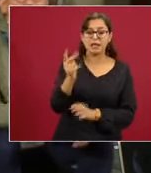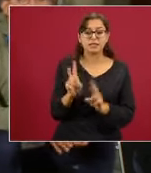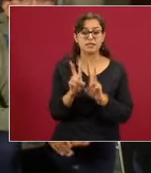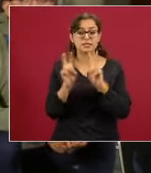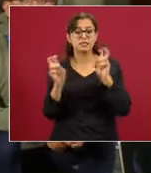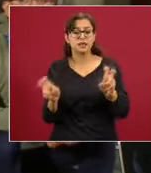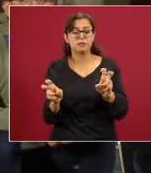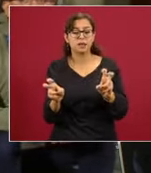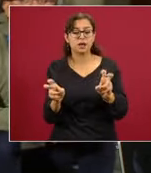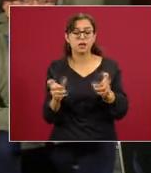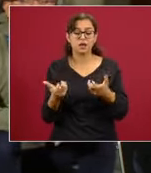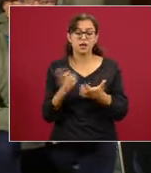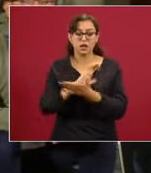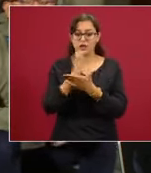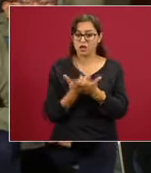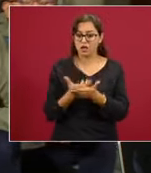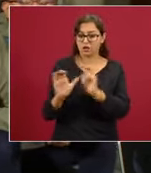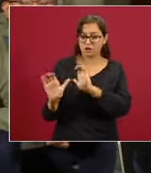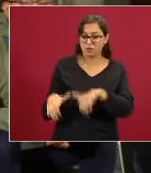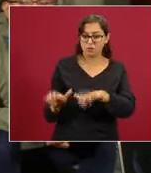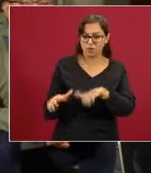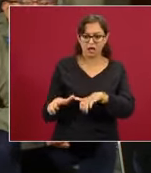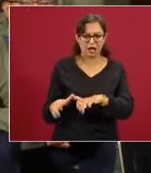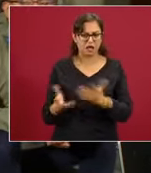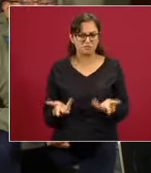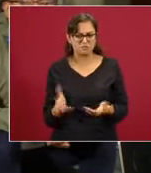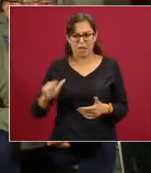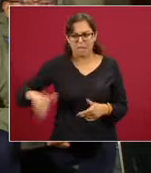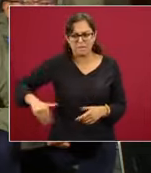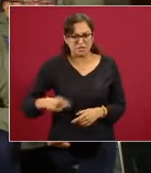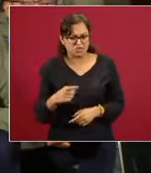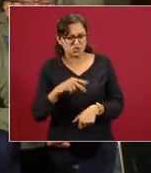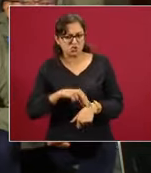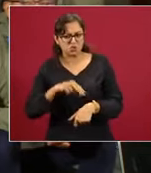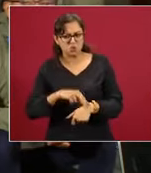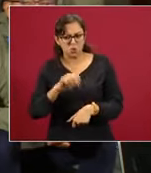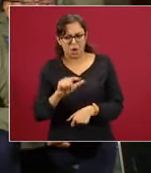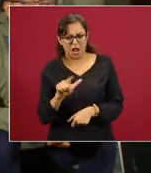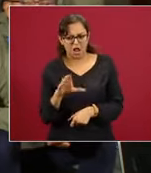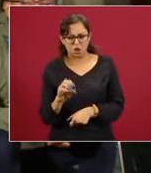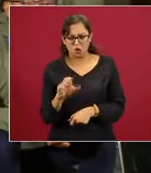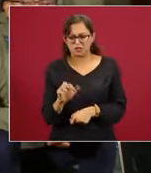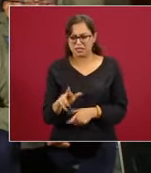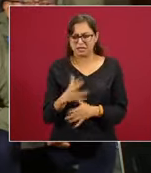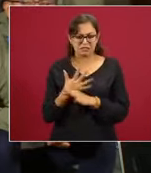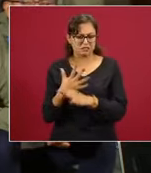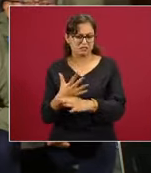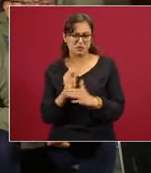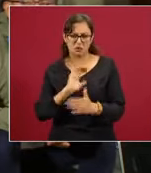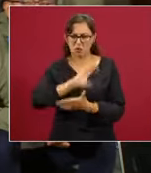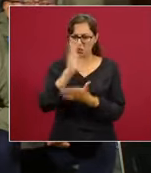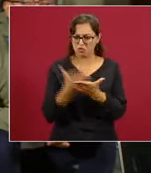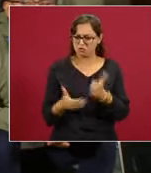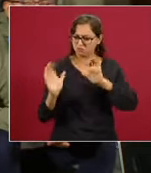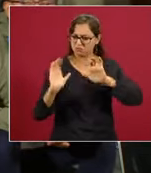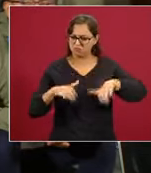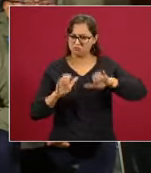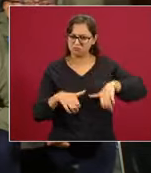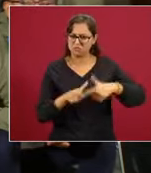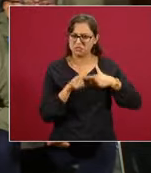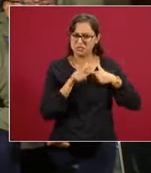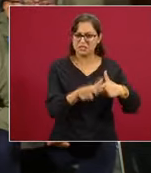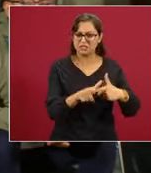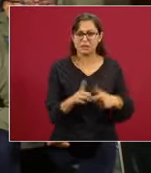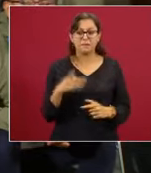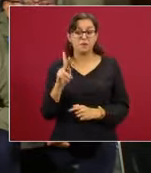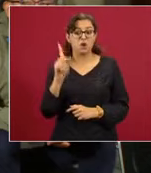tema de las contrataciones. Por ahí el doctor Alcocer mencionaba que se va a seguir manteniendo la contratación, pero nos llamaba la atención la respuesta